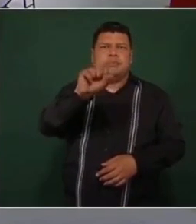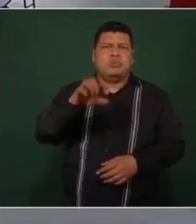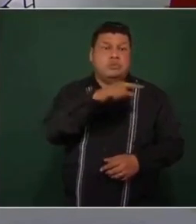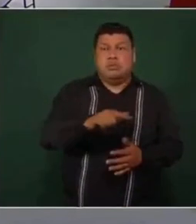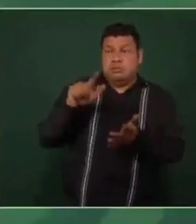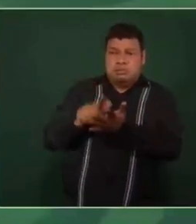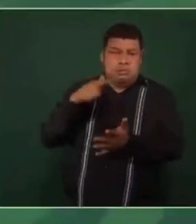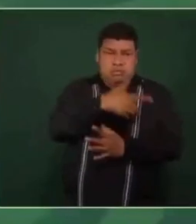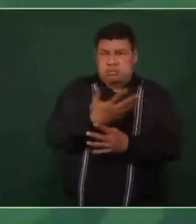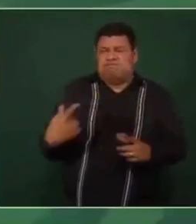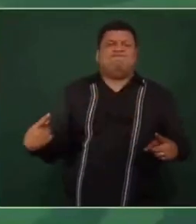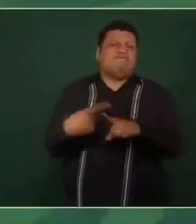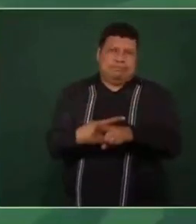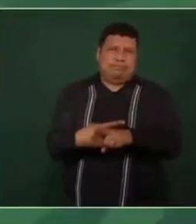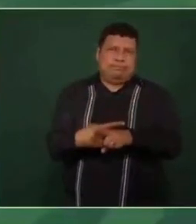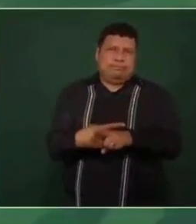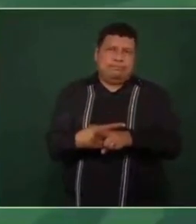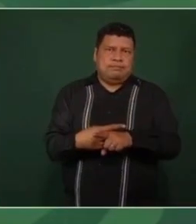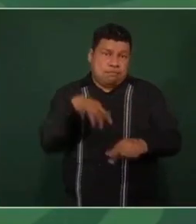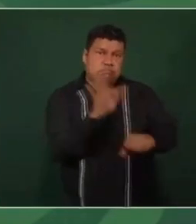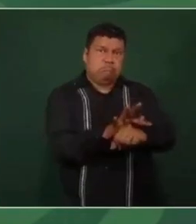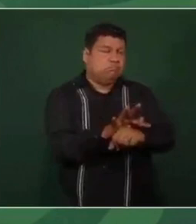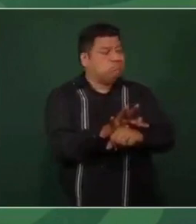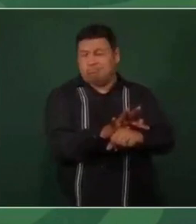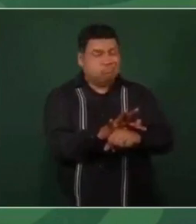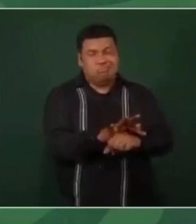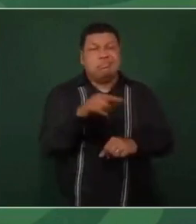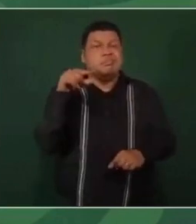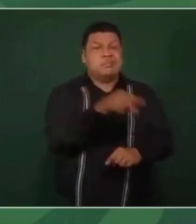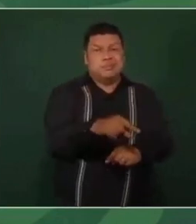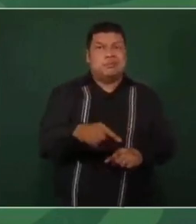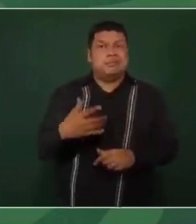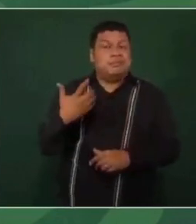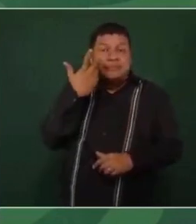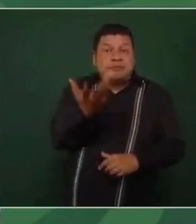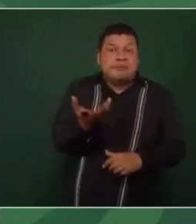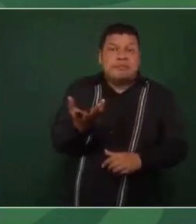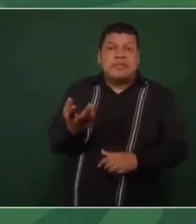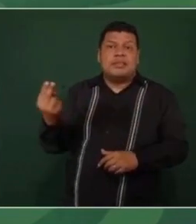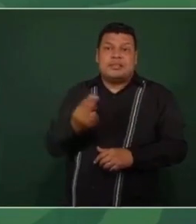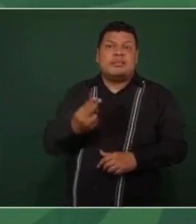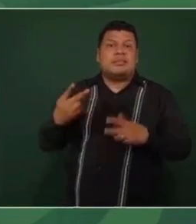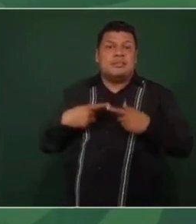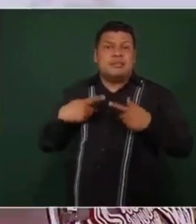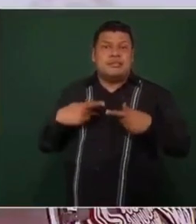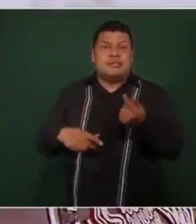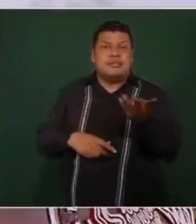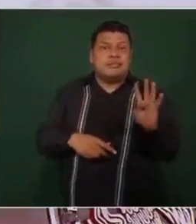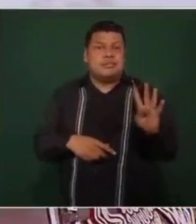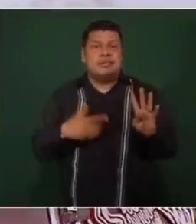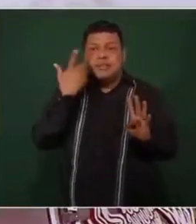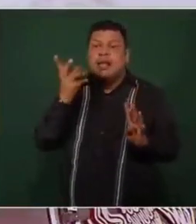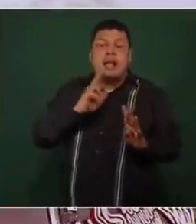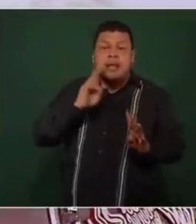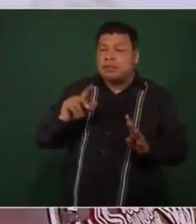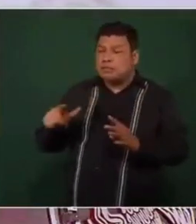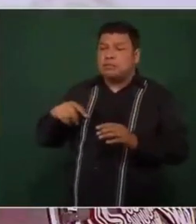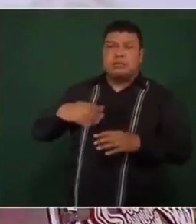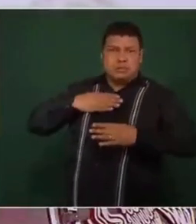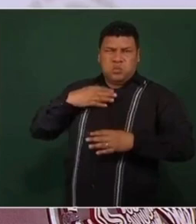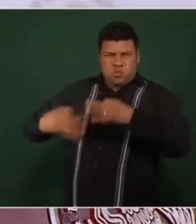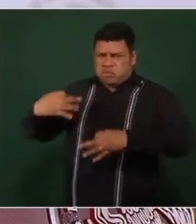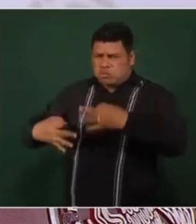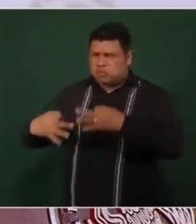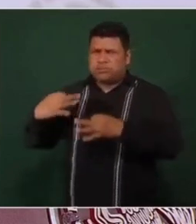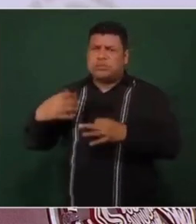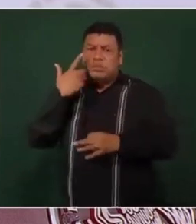inconstitucional la ley, necesitarían tener mayoría absoluta o dos